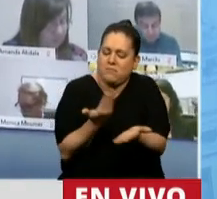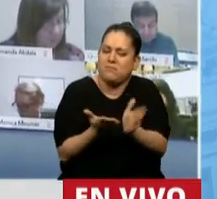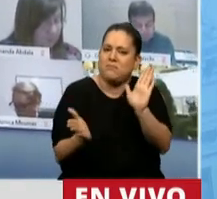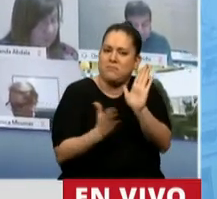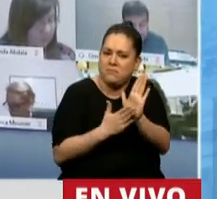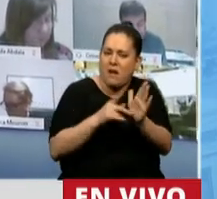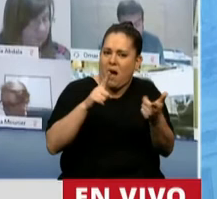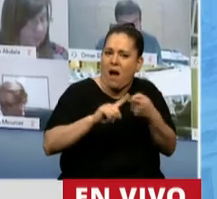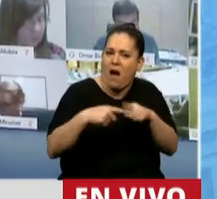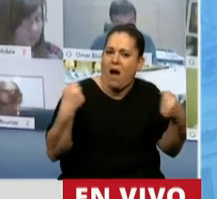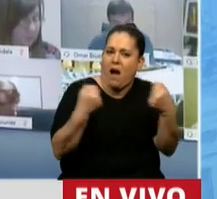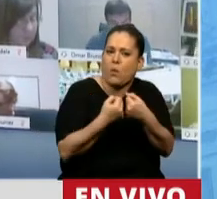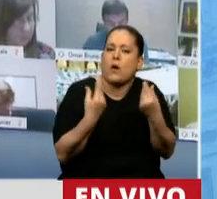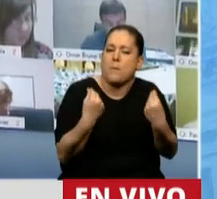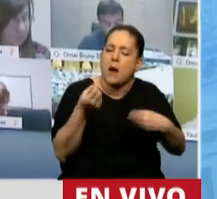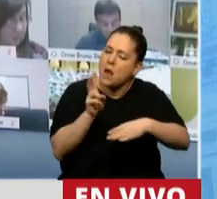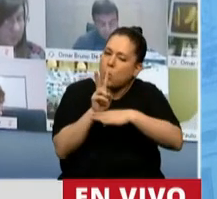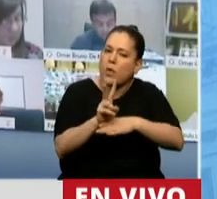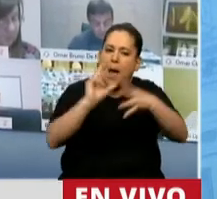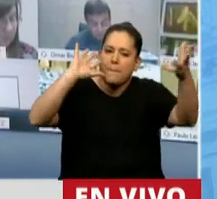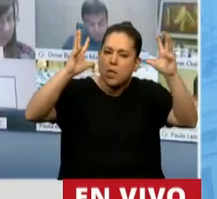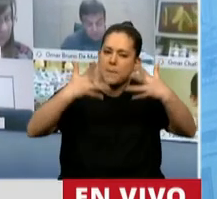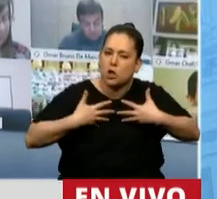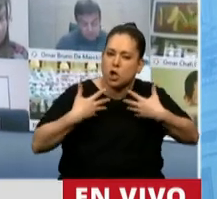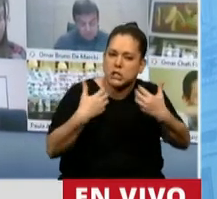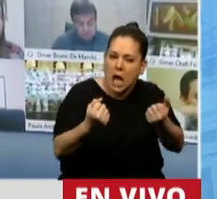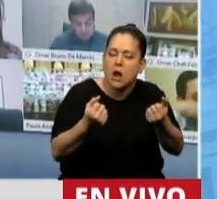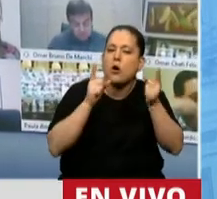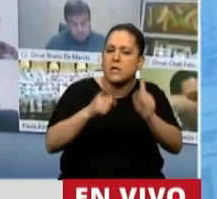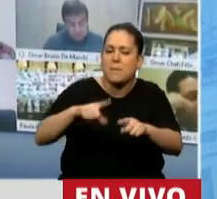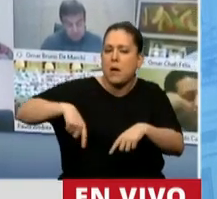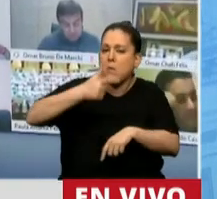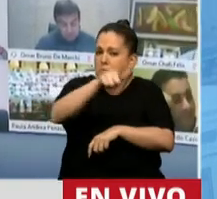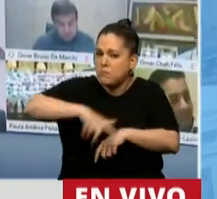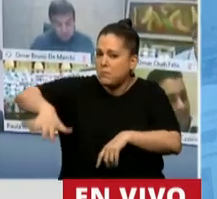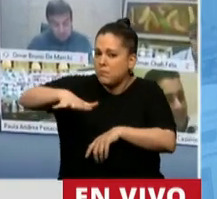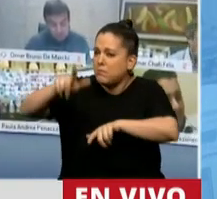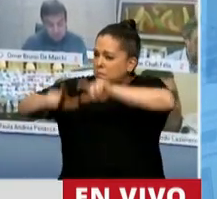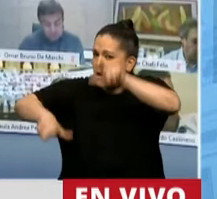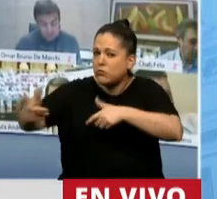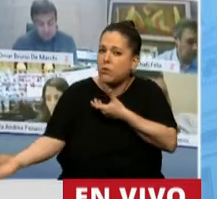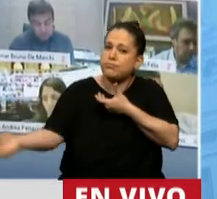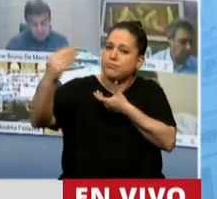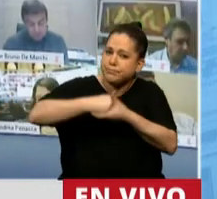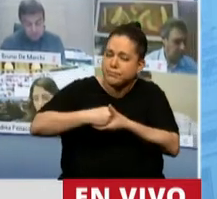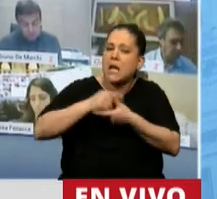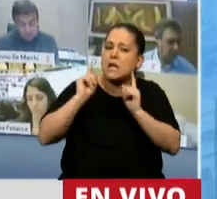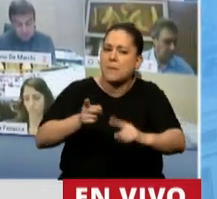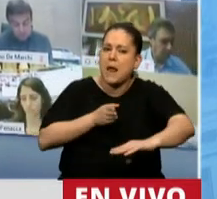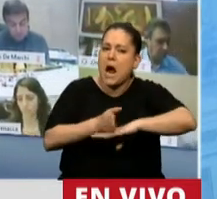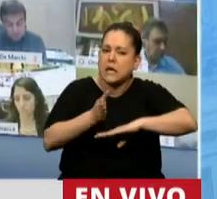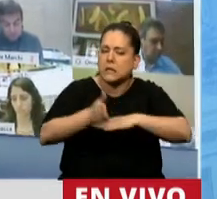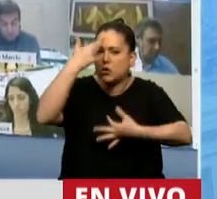para garantizar un medio ambiente sano mediante la participación pública y el acceso a la